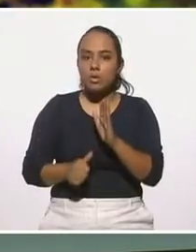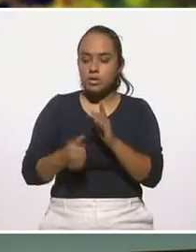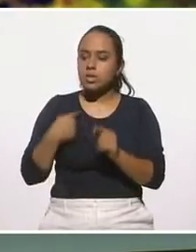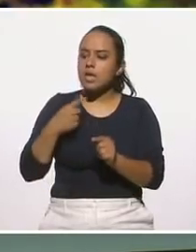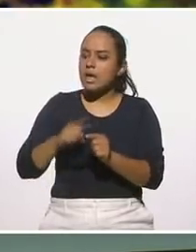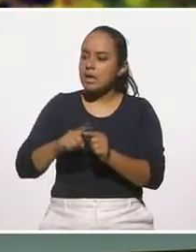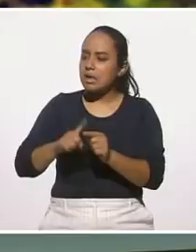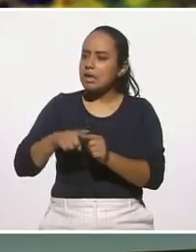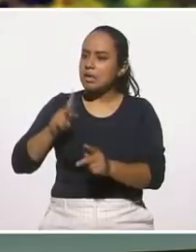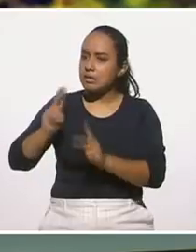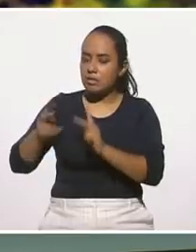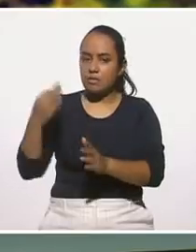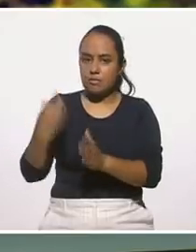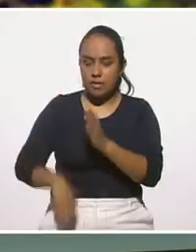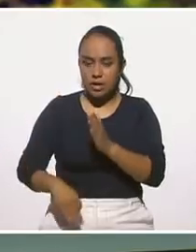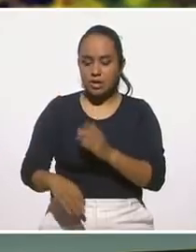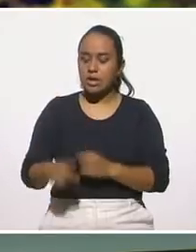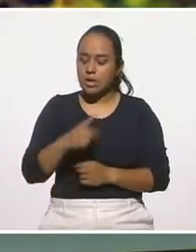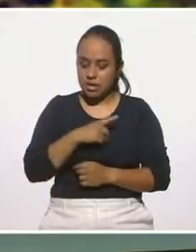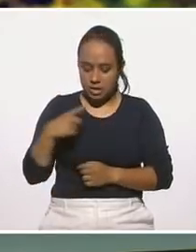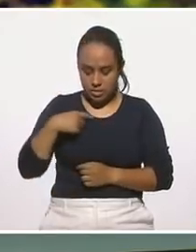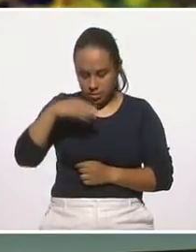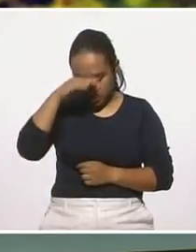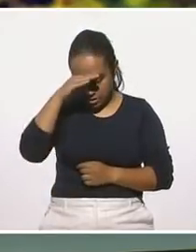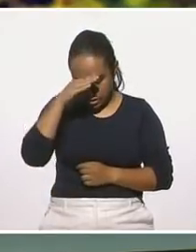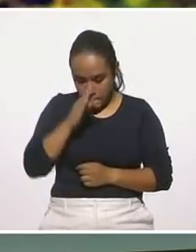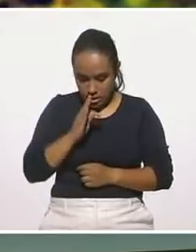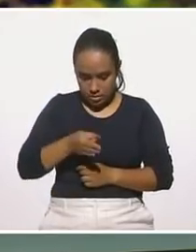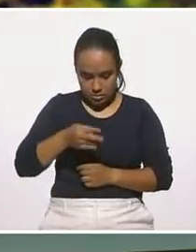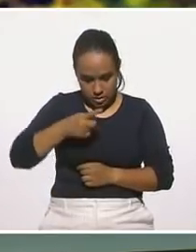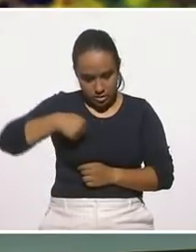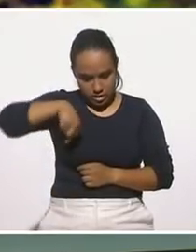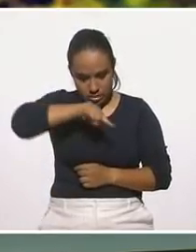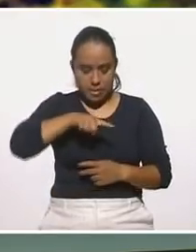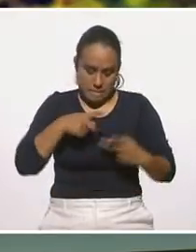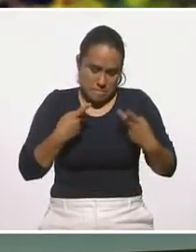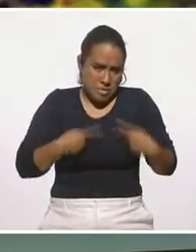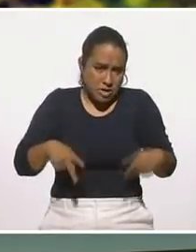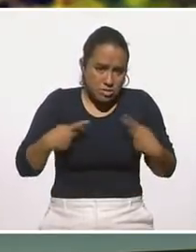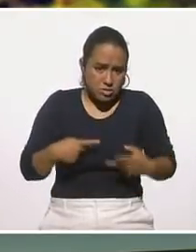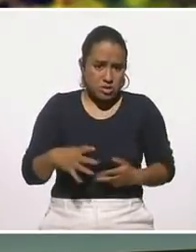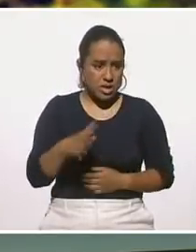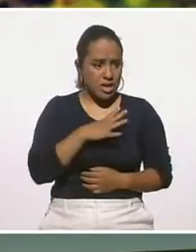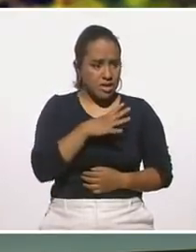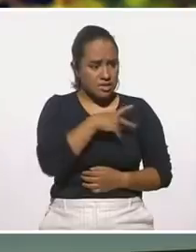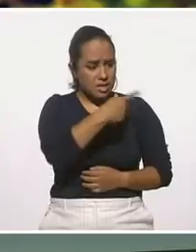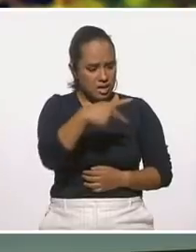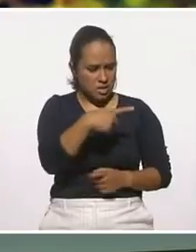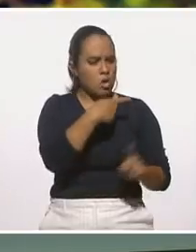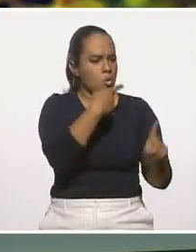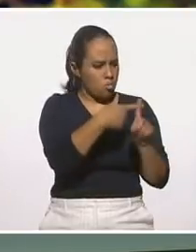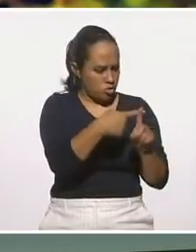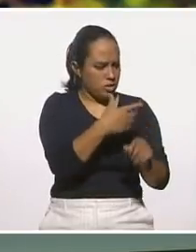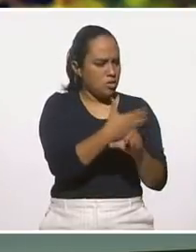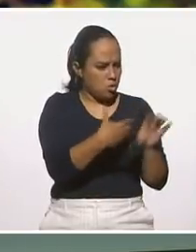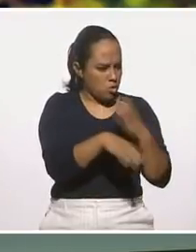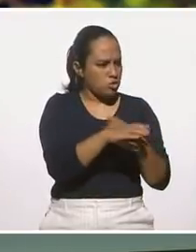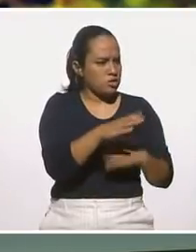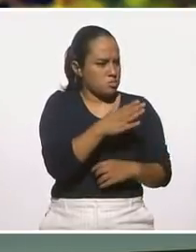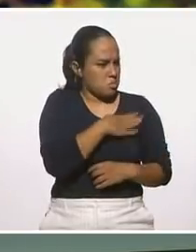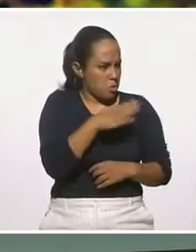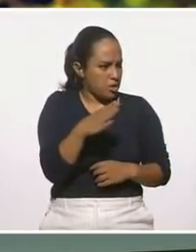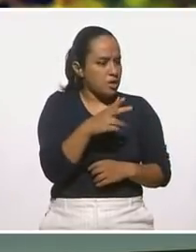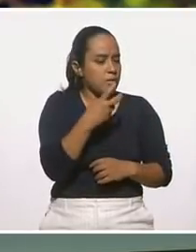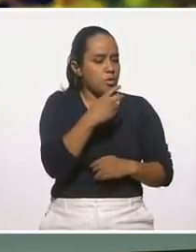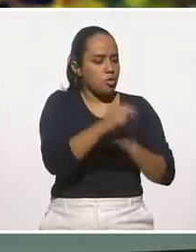de eso? O sea, ponerlo en la mesa y empezar a reconocer que somos personas que tenemos nuestras cosas muy buenas, y que a partir de ahí podemos construir.